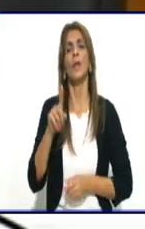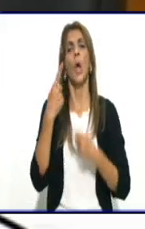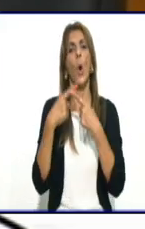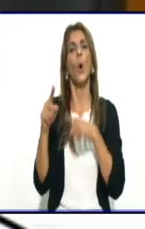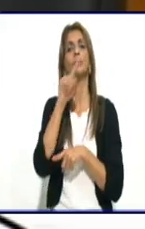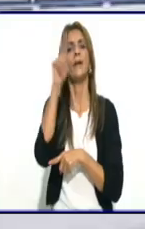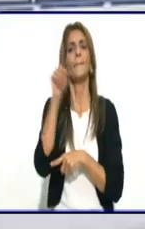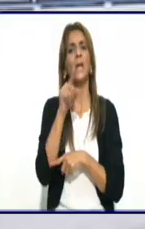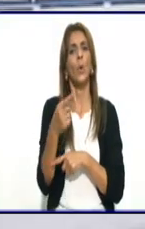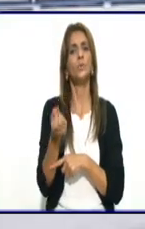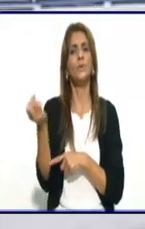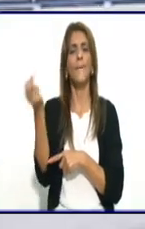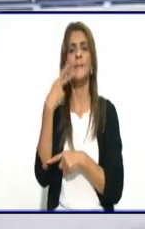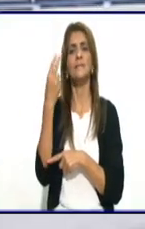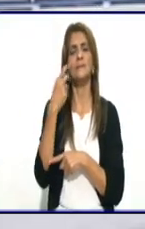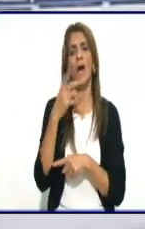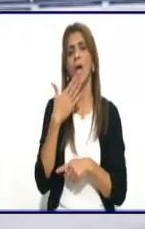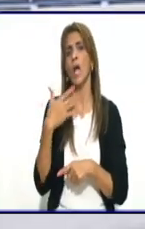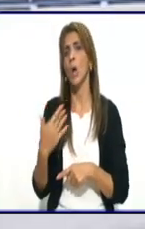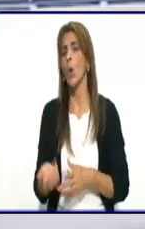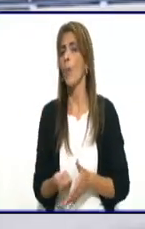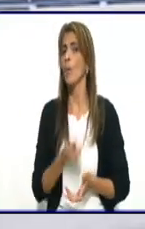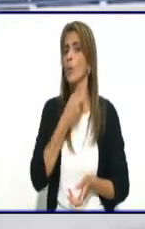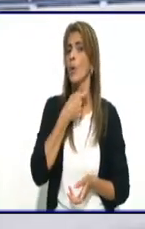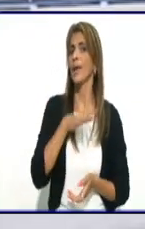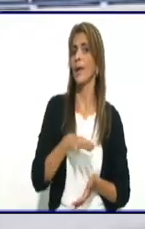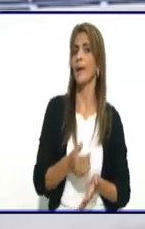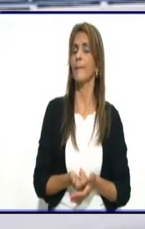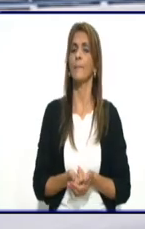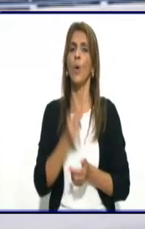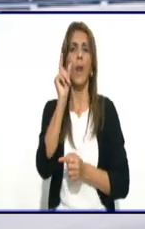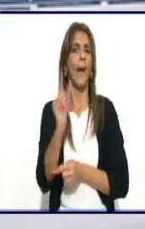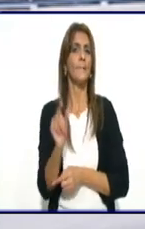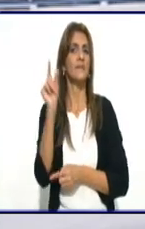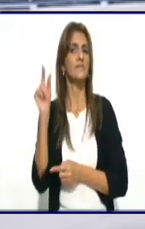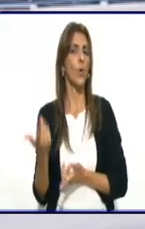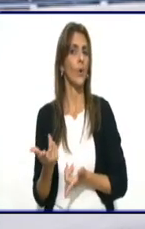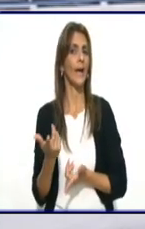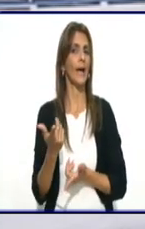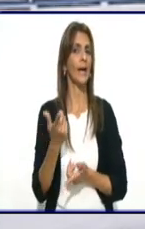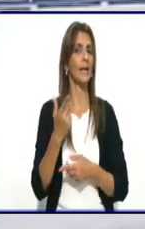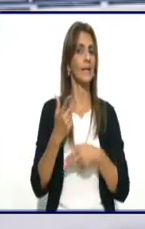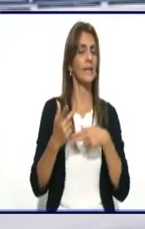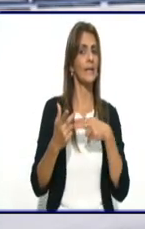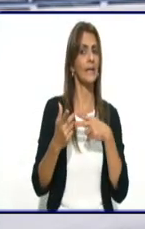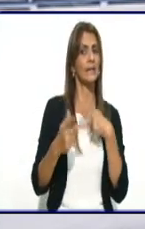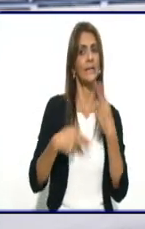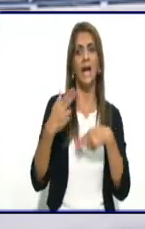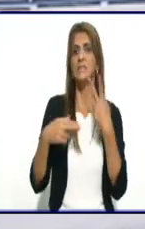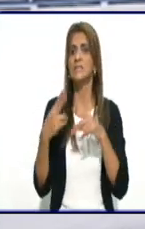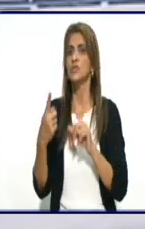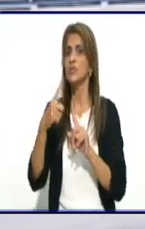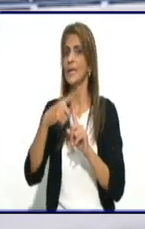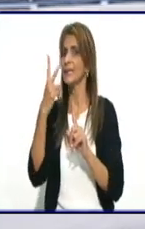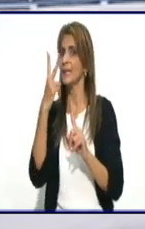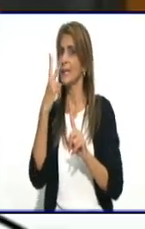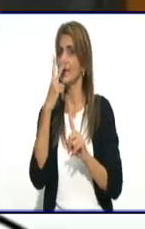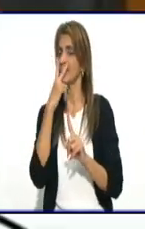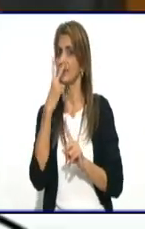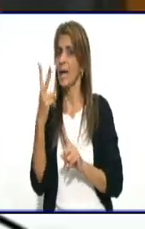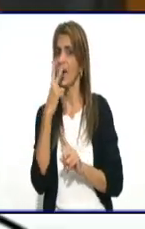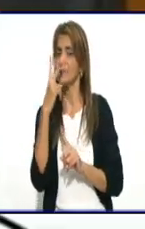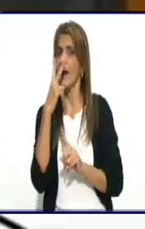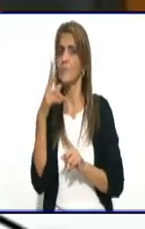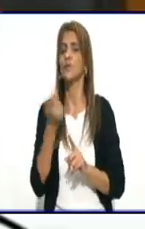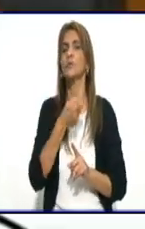pregunta interesante. ¿Cómo quedan, digamos, en esa zona los nefróticos que tienen que ser trasladados al hospital? ¿Esas personas, qué pasa con